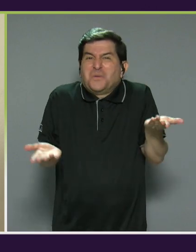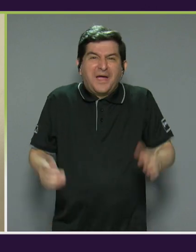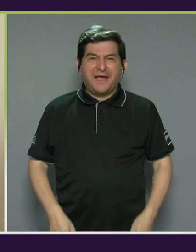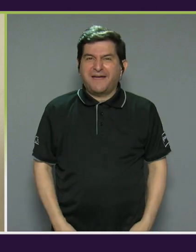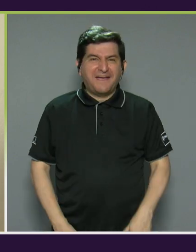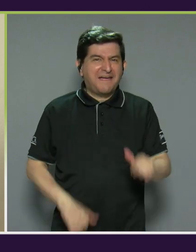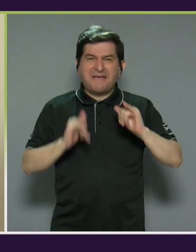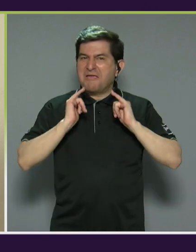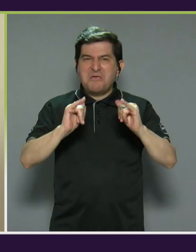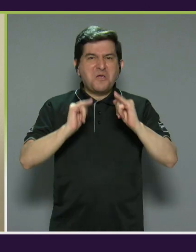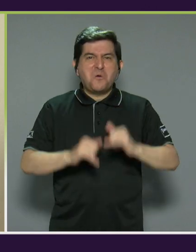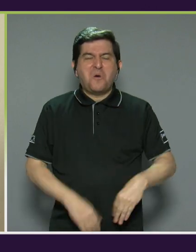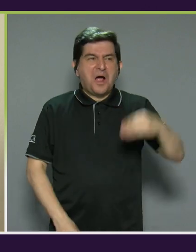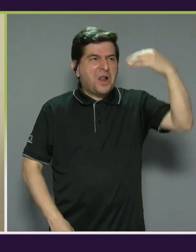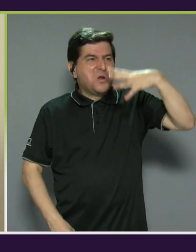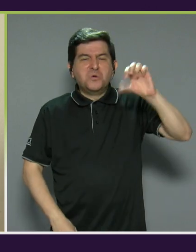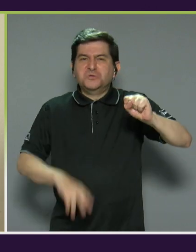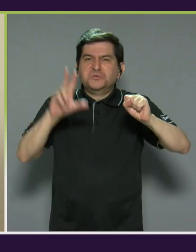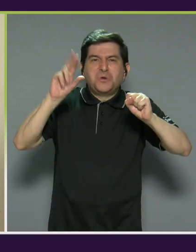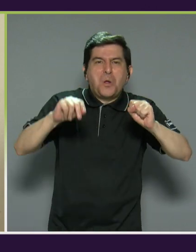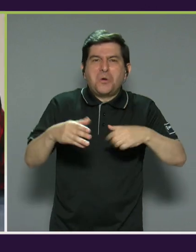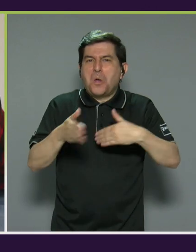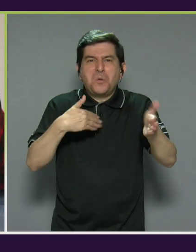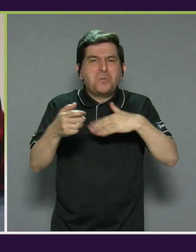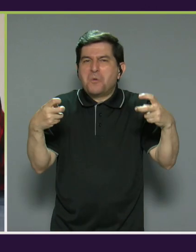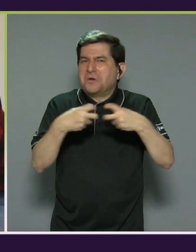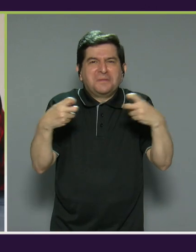Igual le da si hay luz o no hay luz.